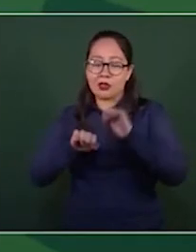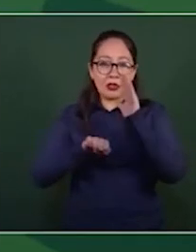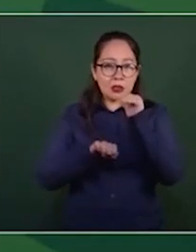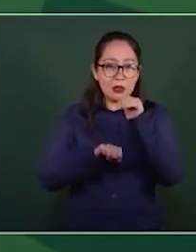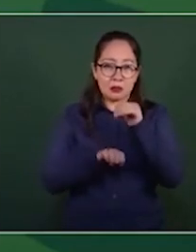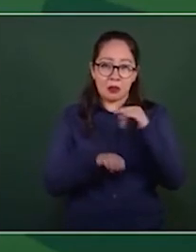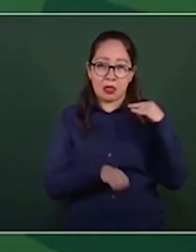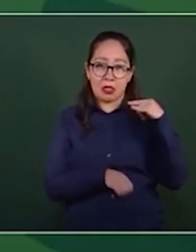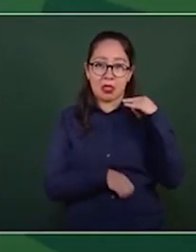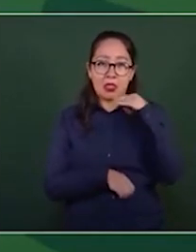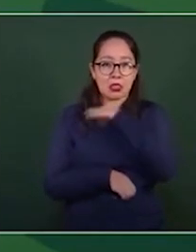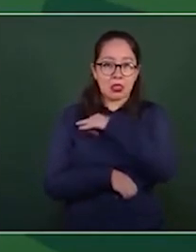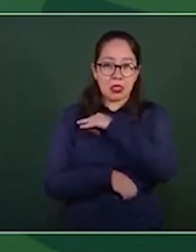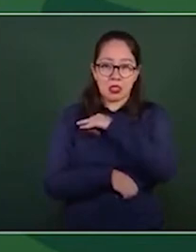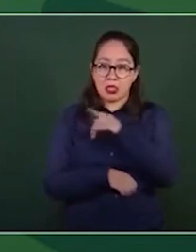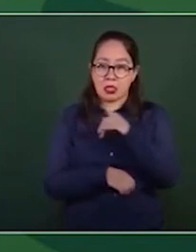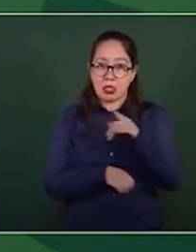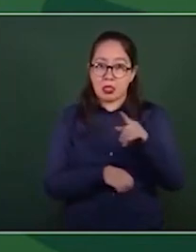está